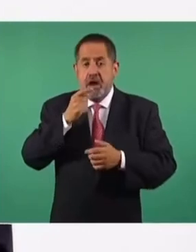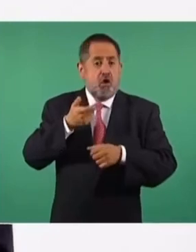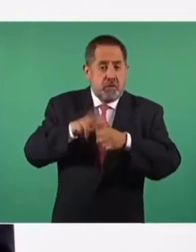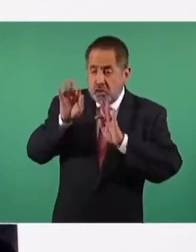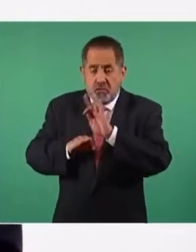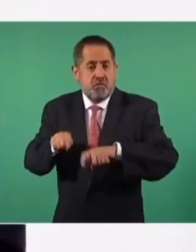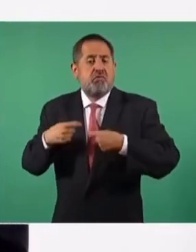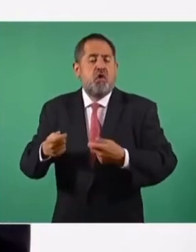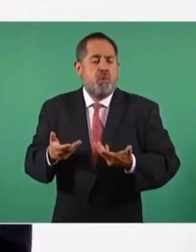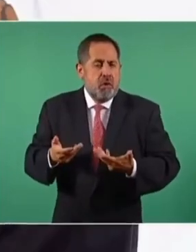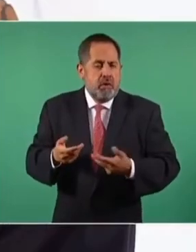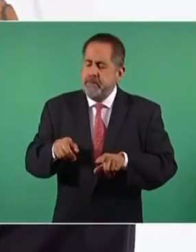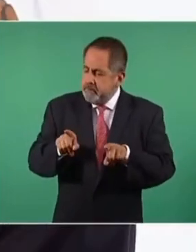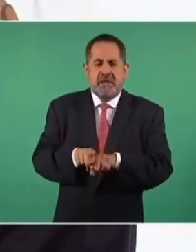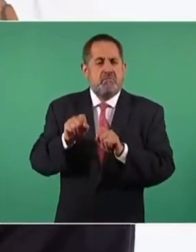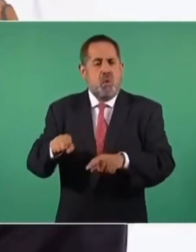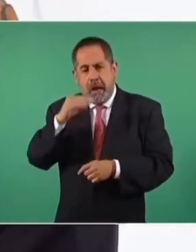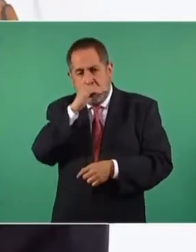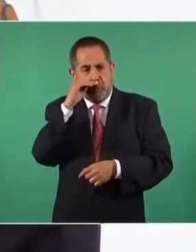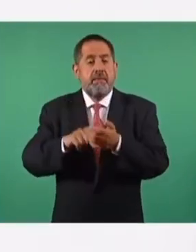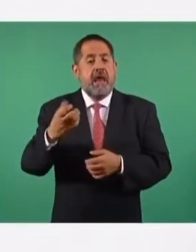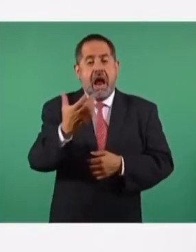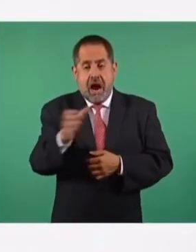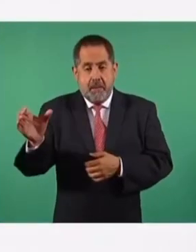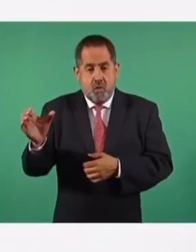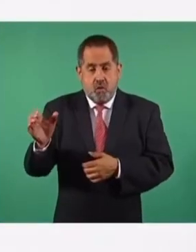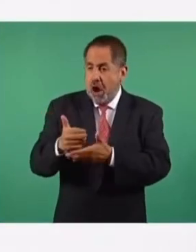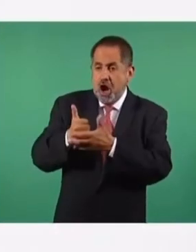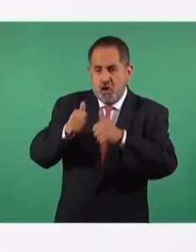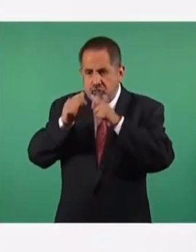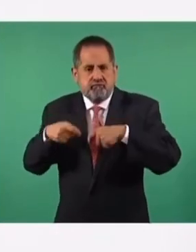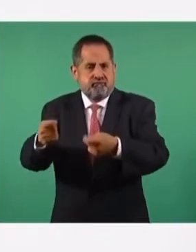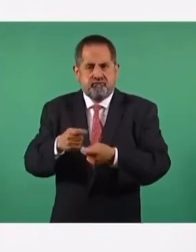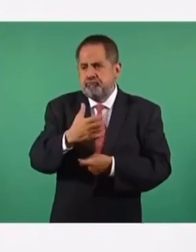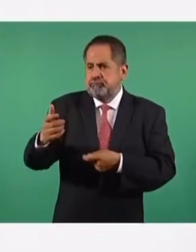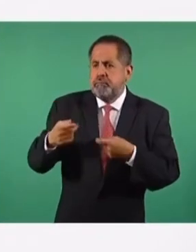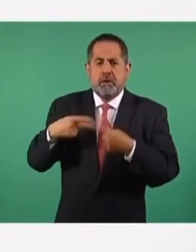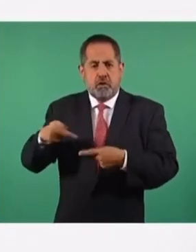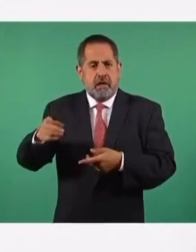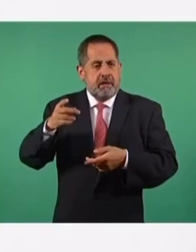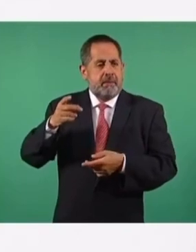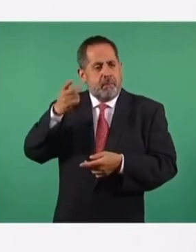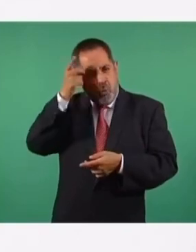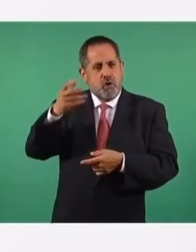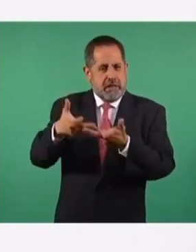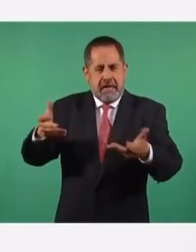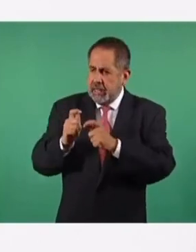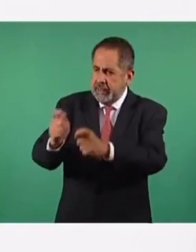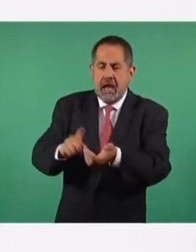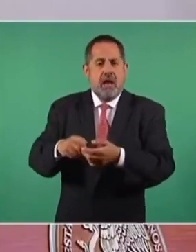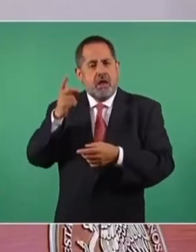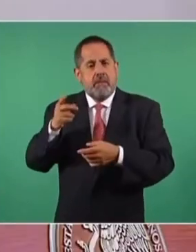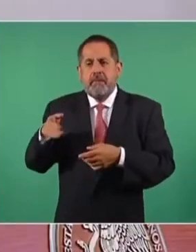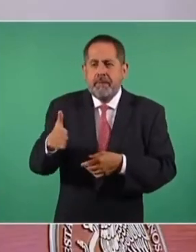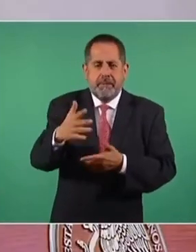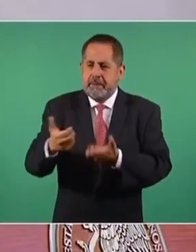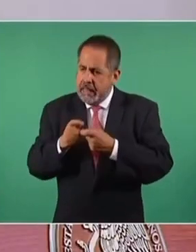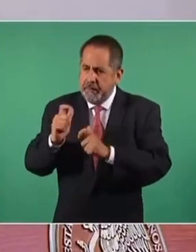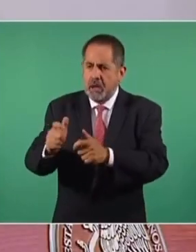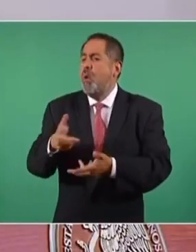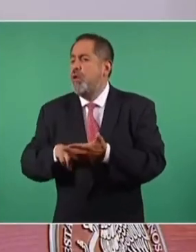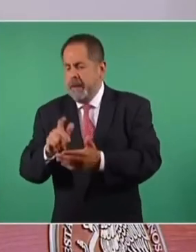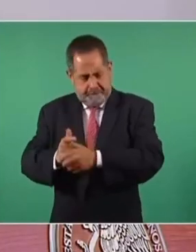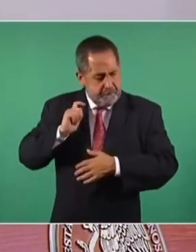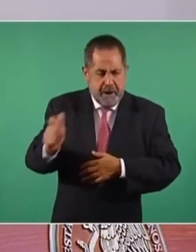entregarán, o mejor dicho, se seguirán entregando en forma gratuita. Se ayuda de manera directa con recursos económicos a productores, a pescadores. Se establecieron los precios de garantía.